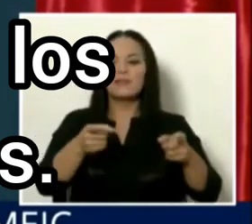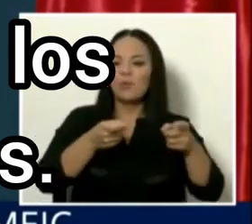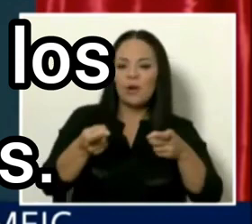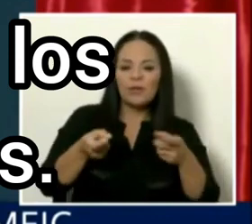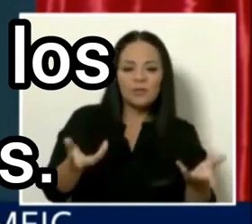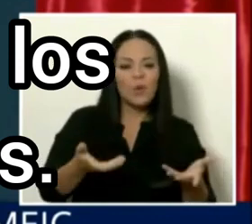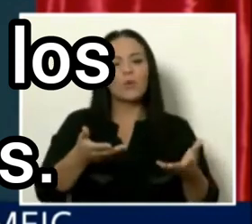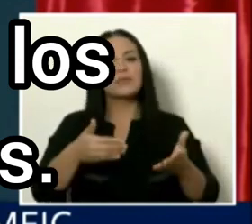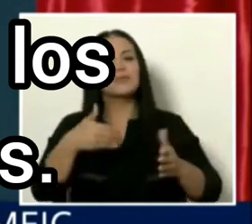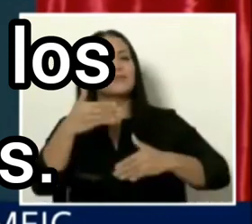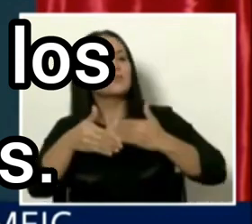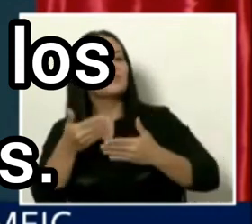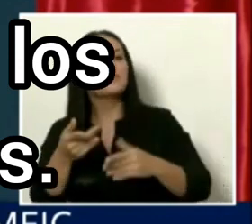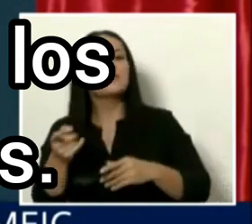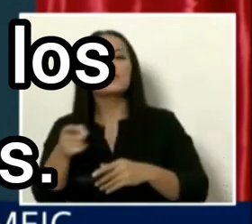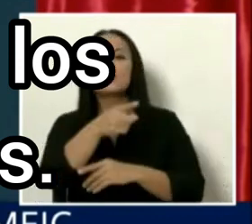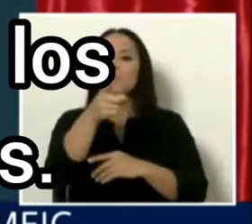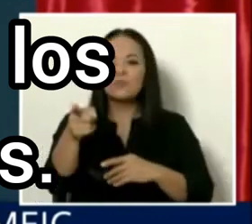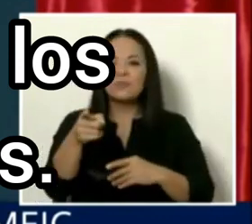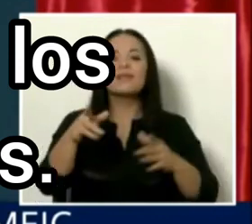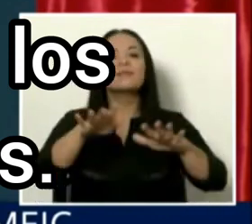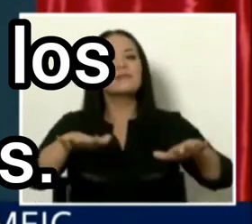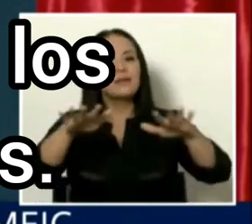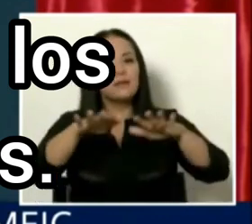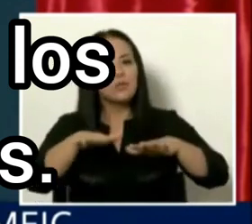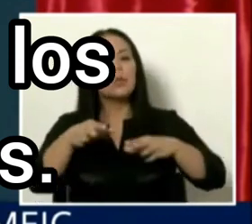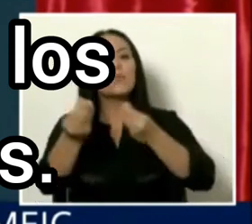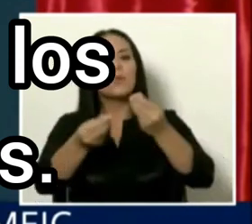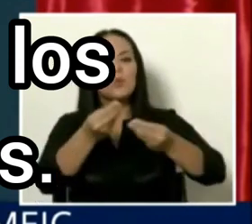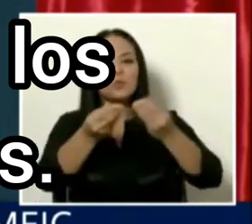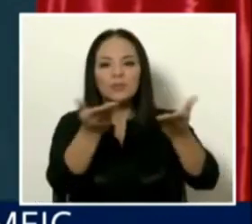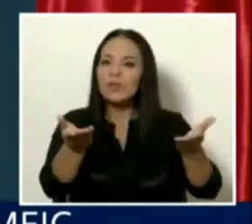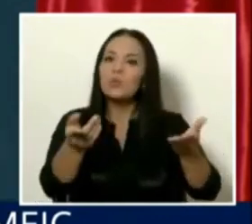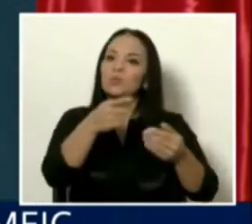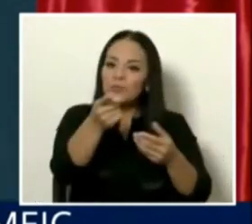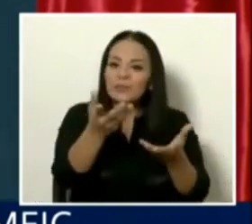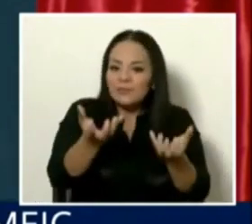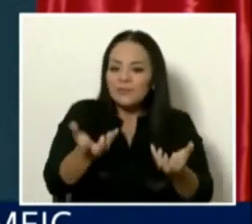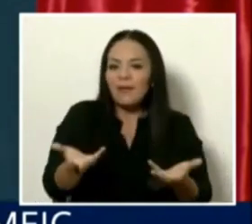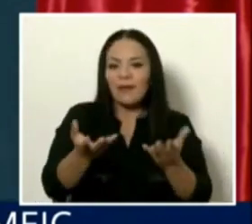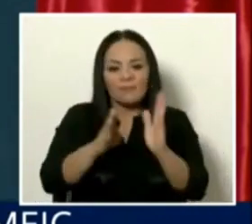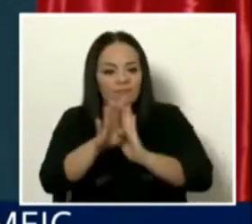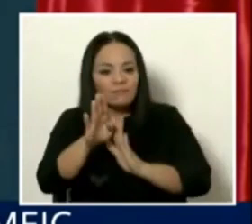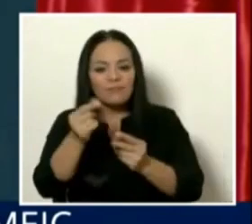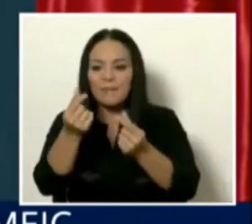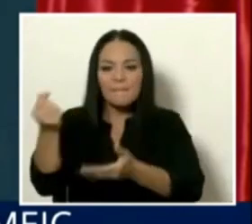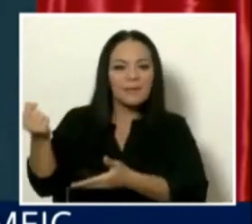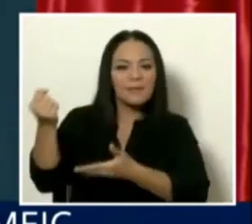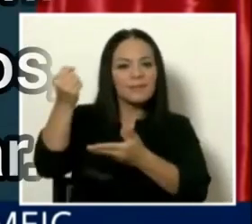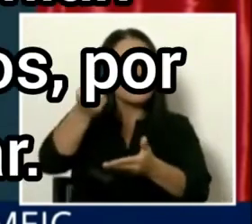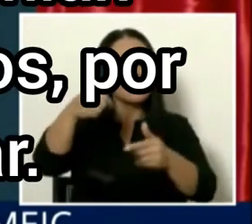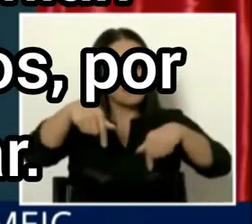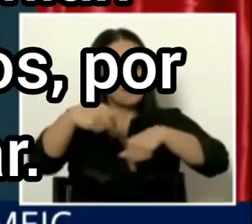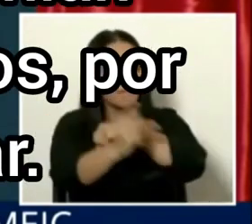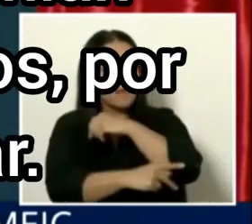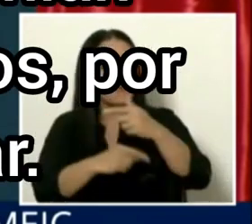procedimientos que usted, sector productivo que quiere dar empleo, que quiere invertir en este país?